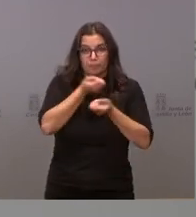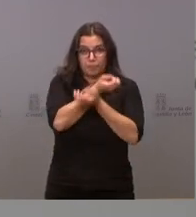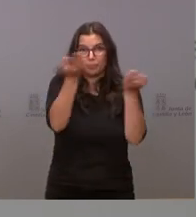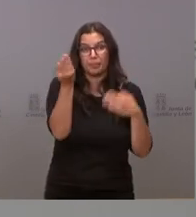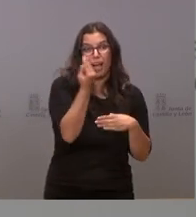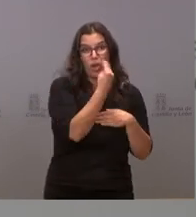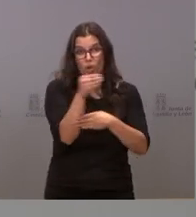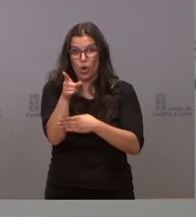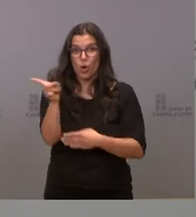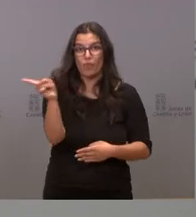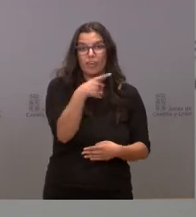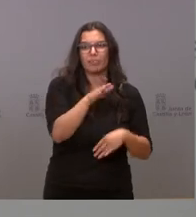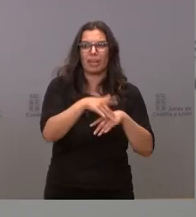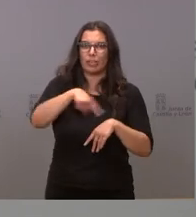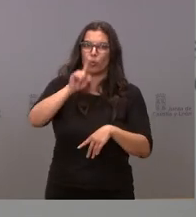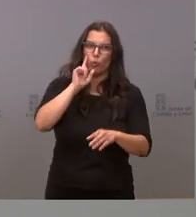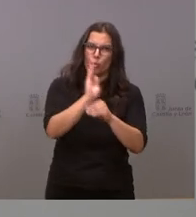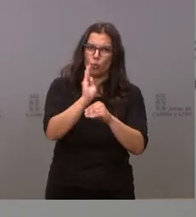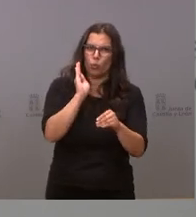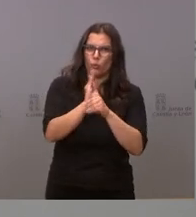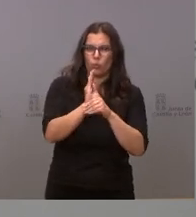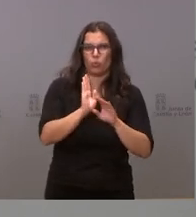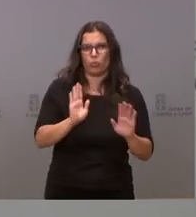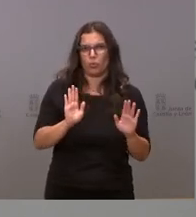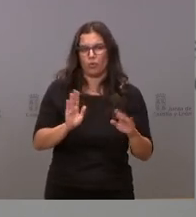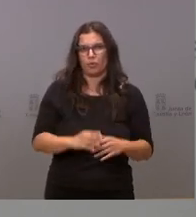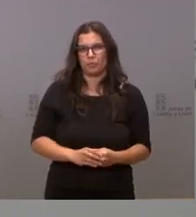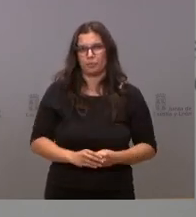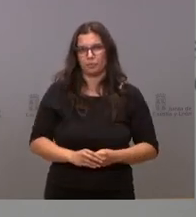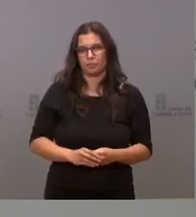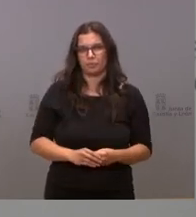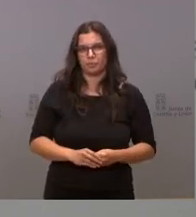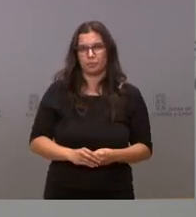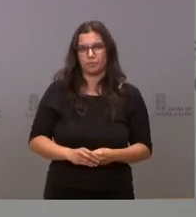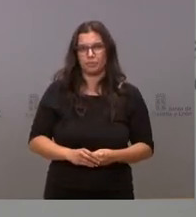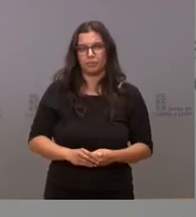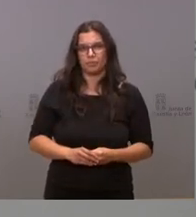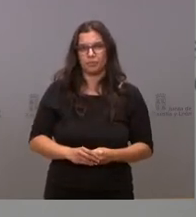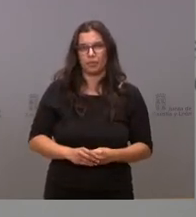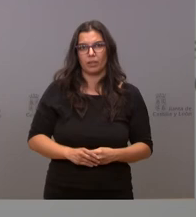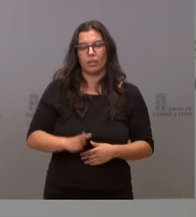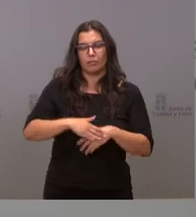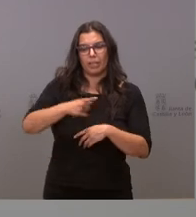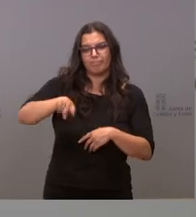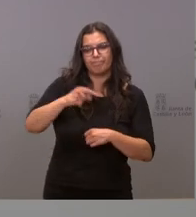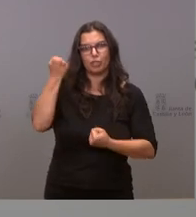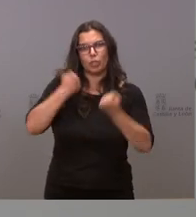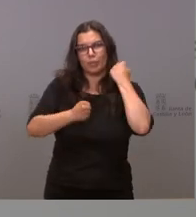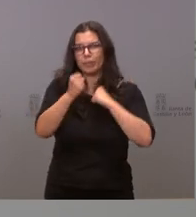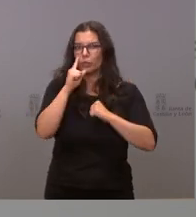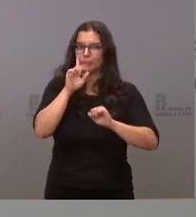jóvenes para que tengan cuidado, para que actúen con prudencia especialmente